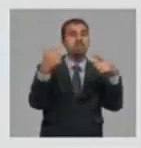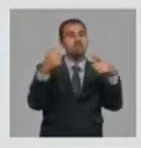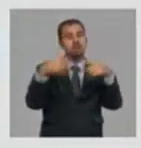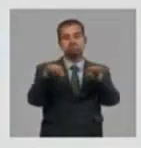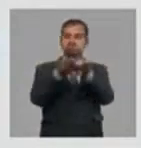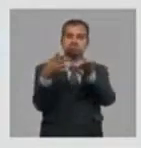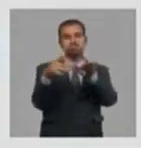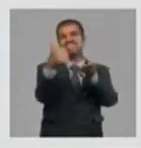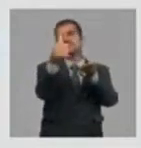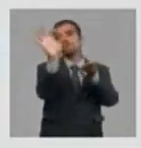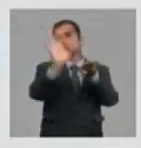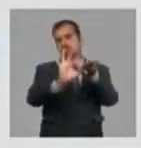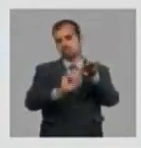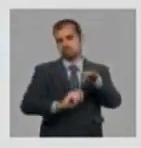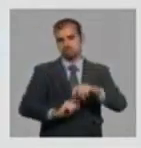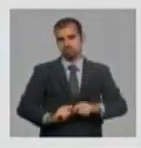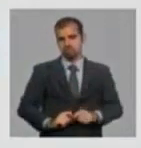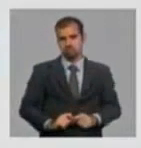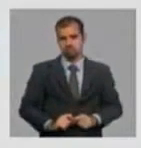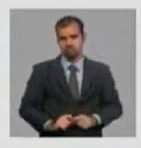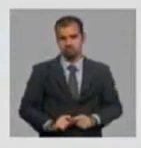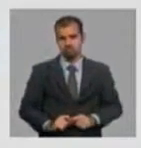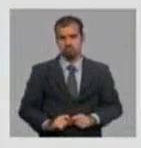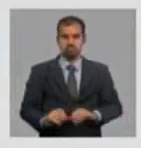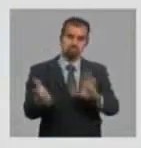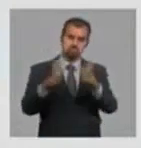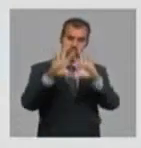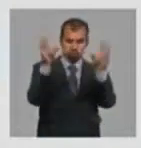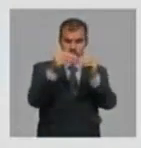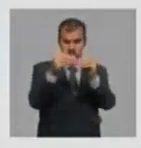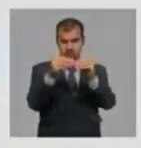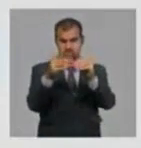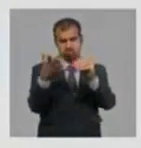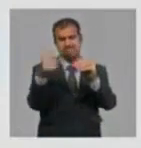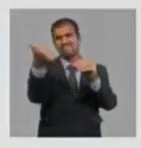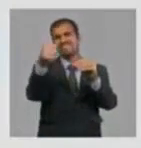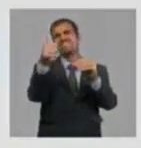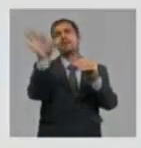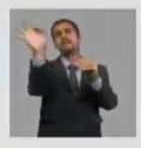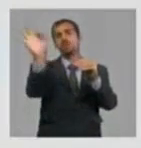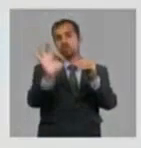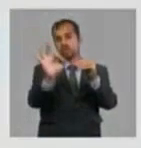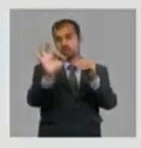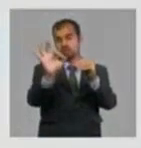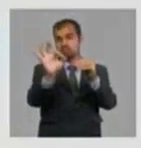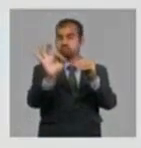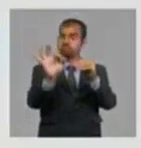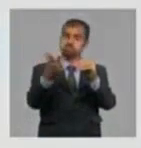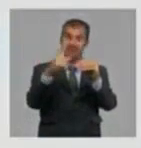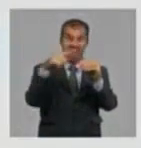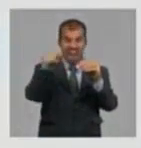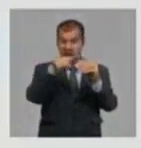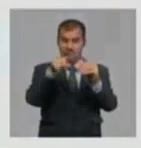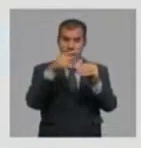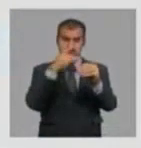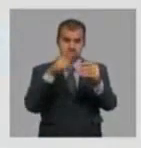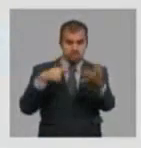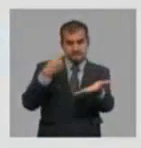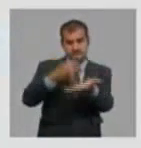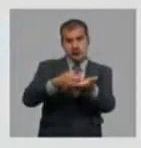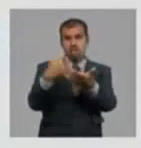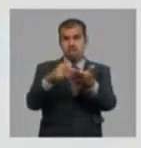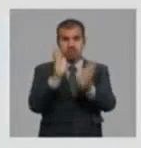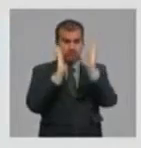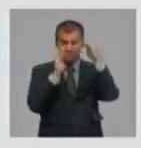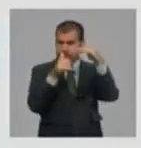10%. Esto significa que de la facturación total, el 10% al menos, tiene que dedicarse a la innovación y